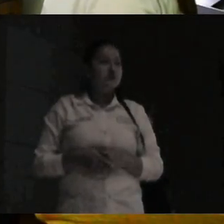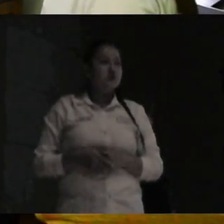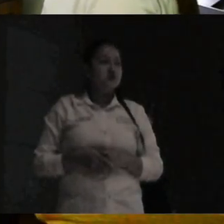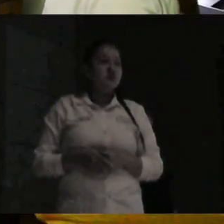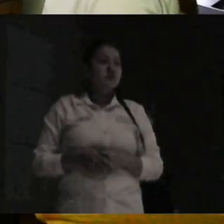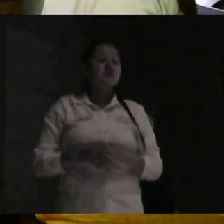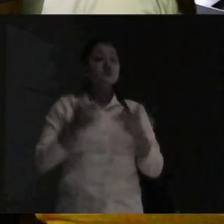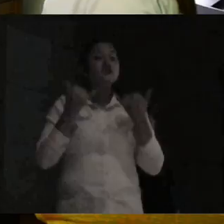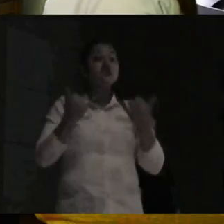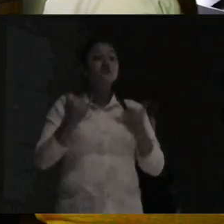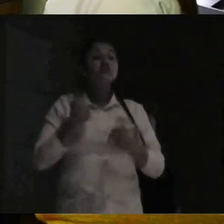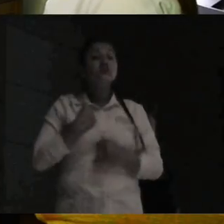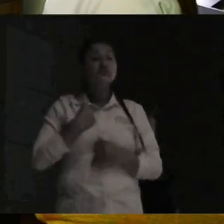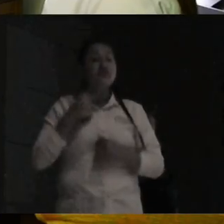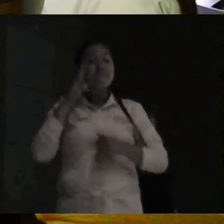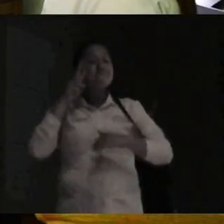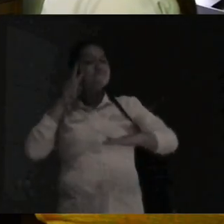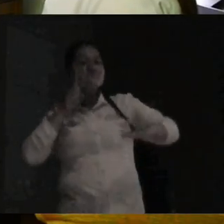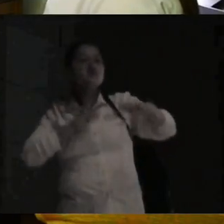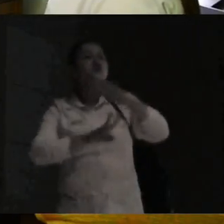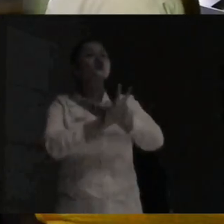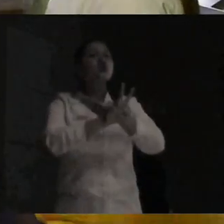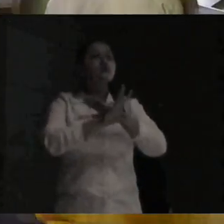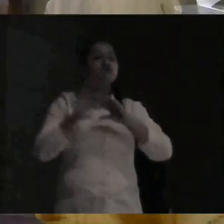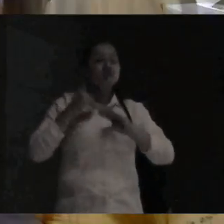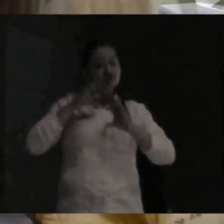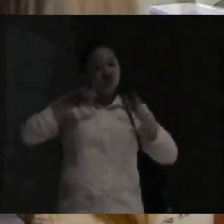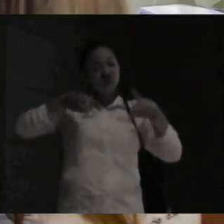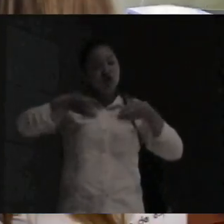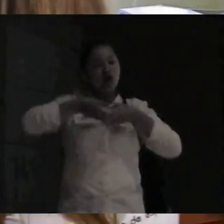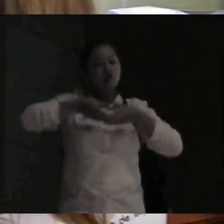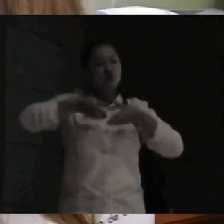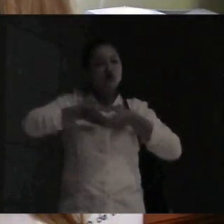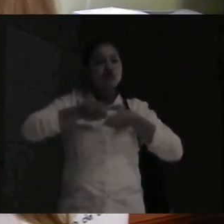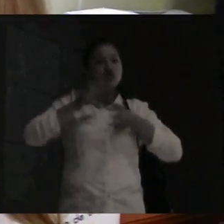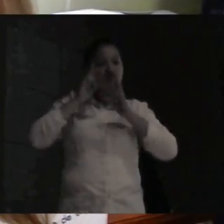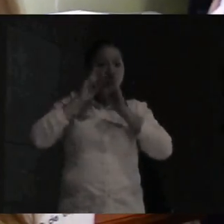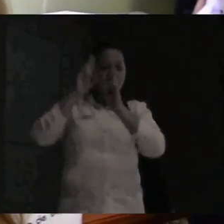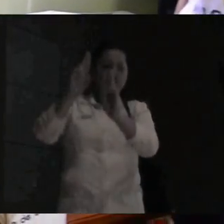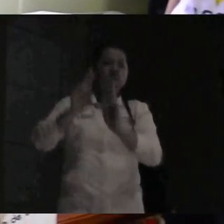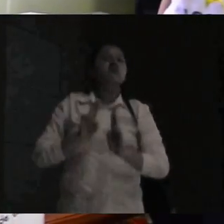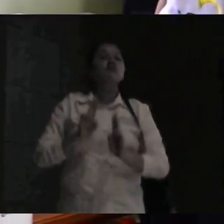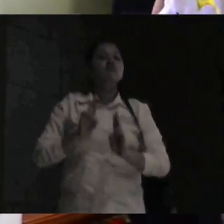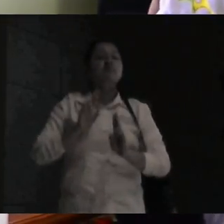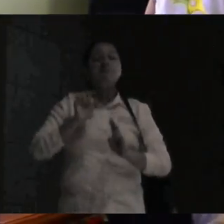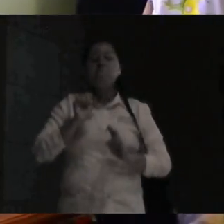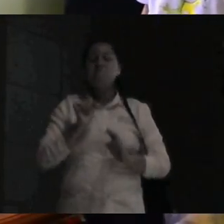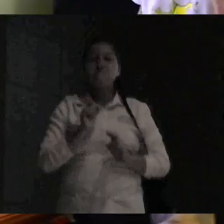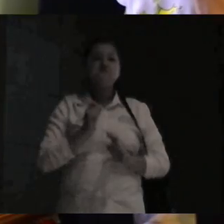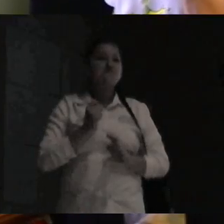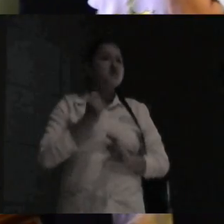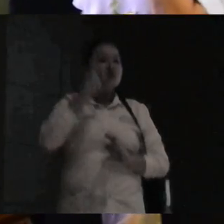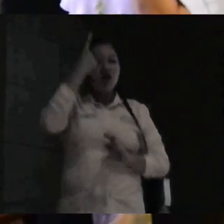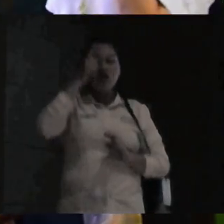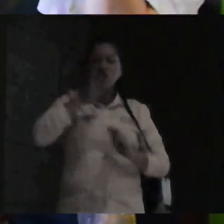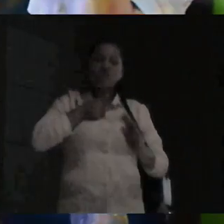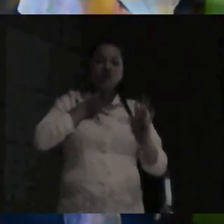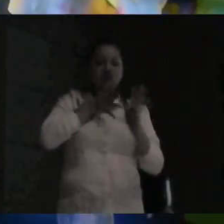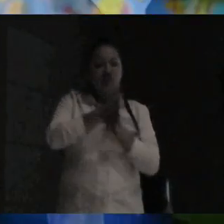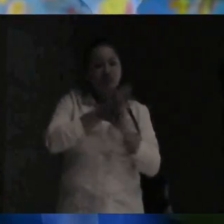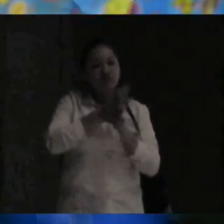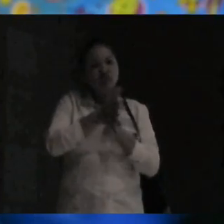Nuestra visión Asela será reconocida como la primera opción de información y